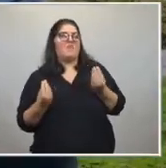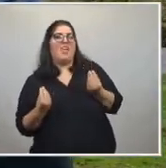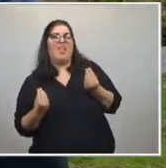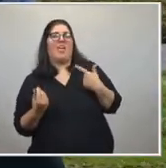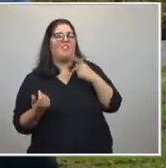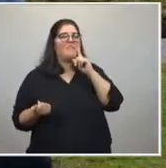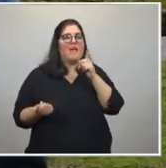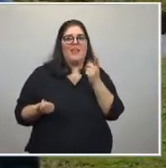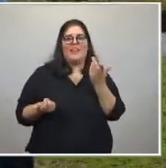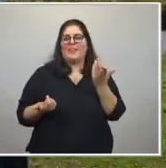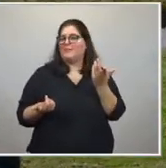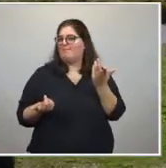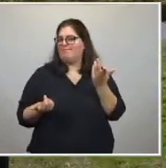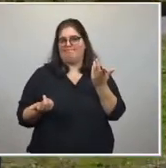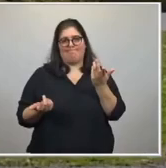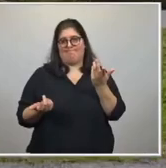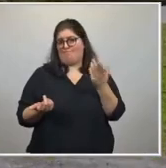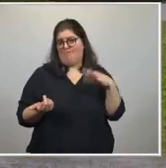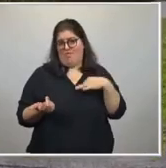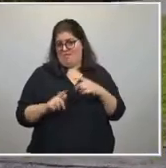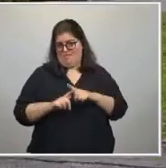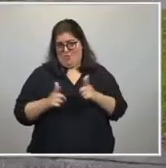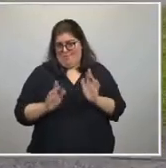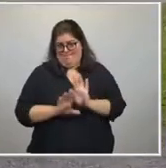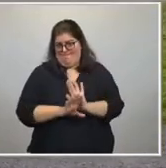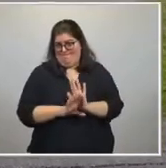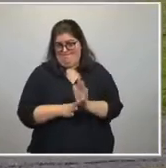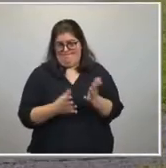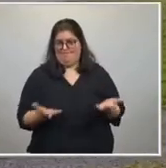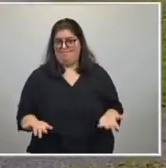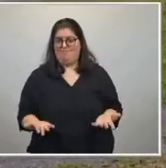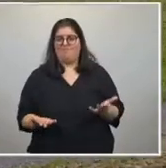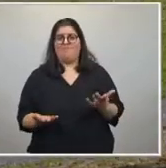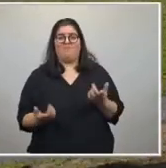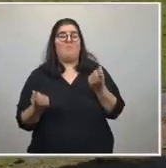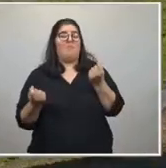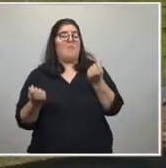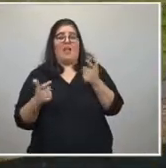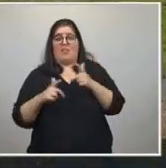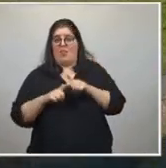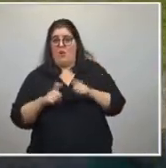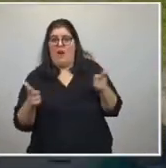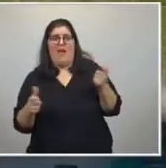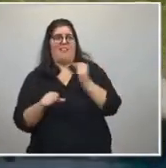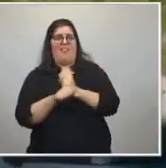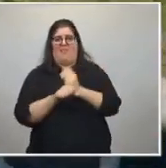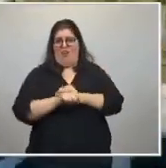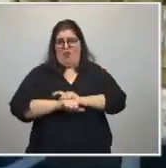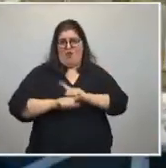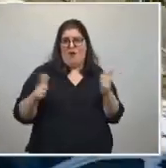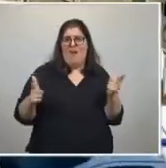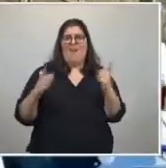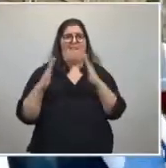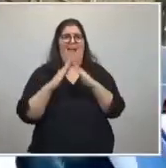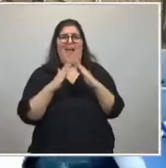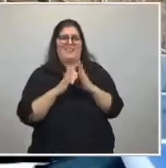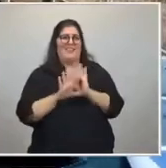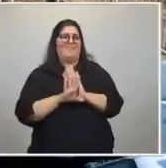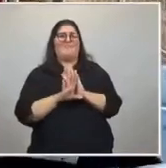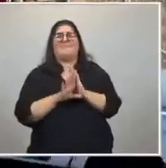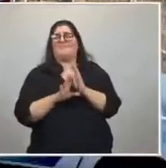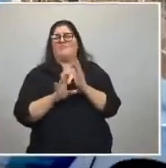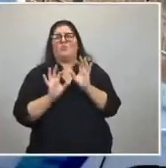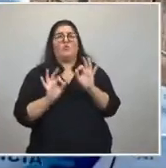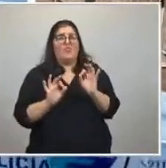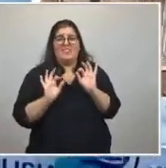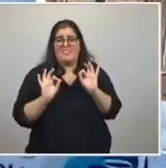en riesgo, no tenemos nada. No hay plata, no hay trabajo, no hay casa que reemplace